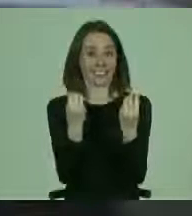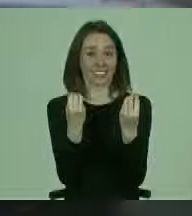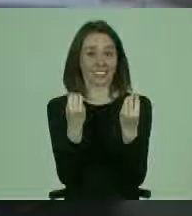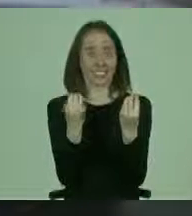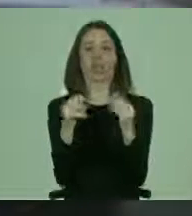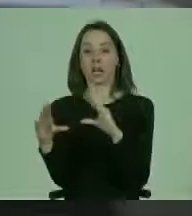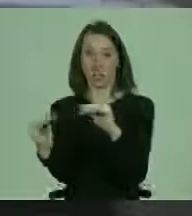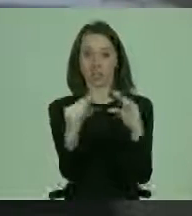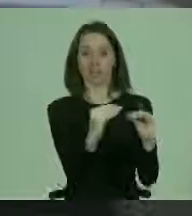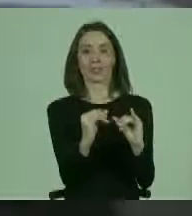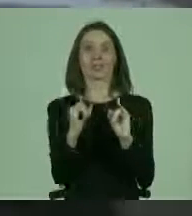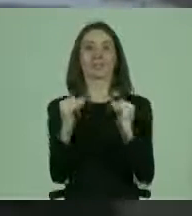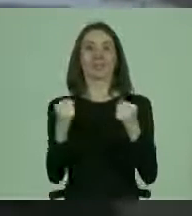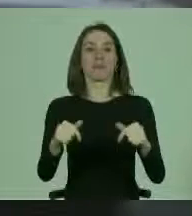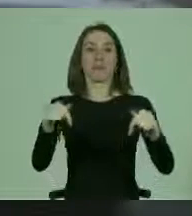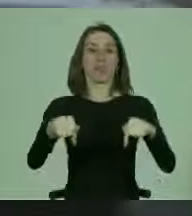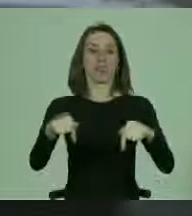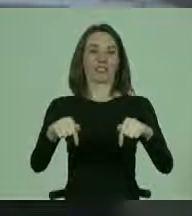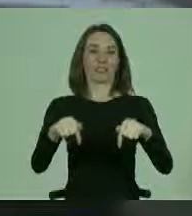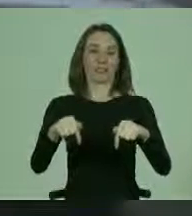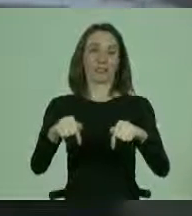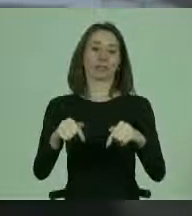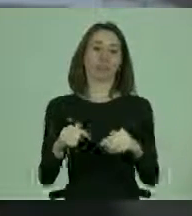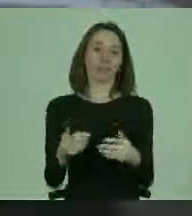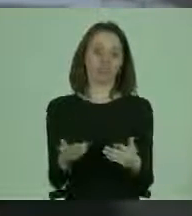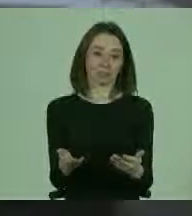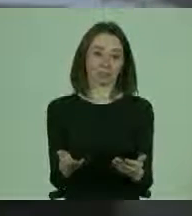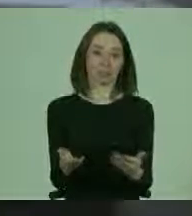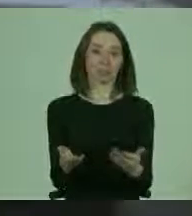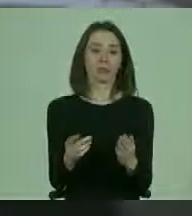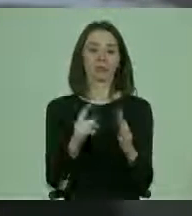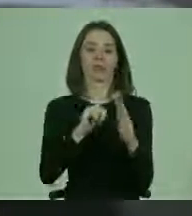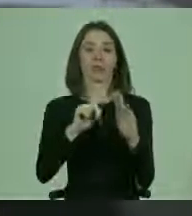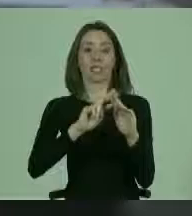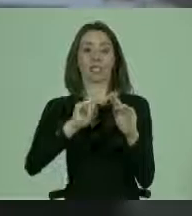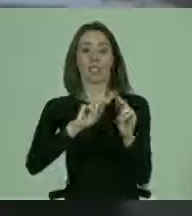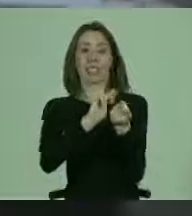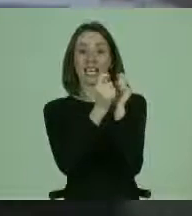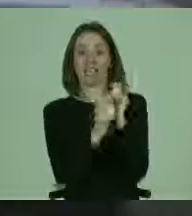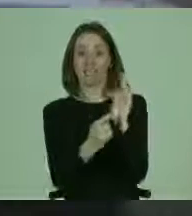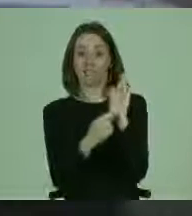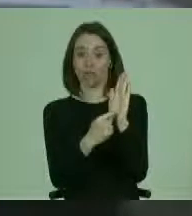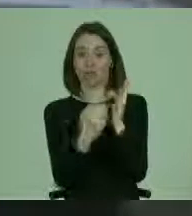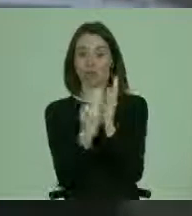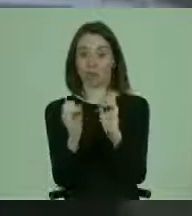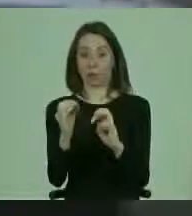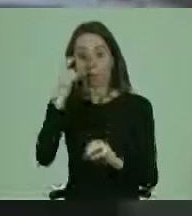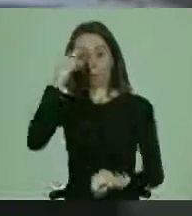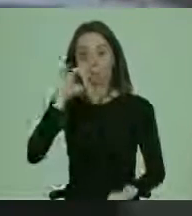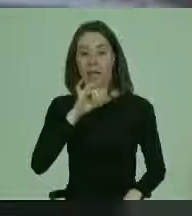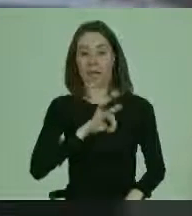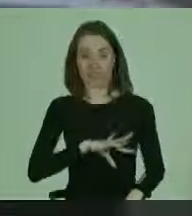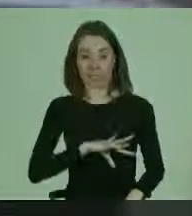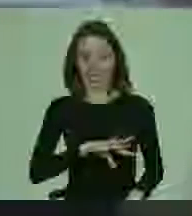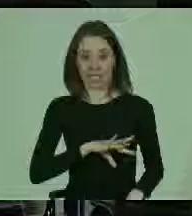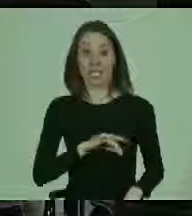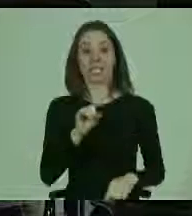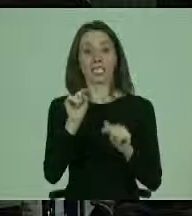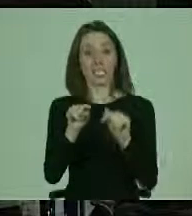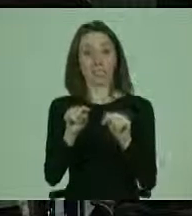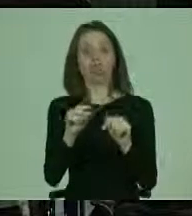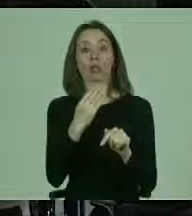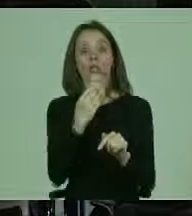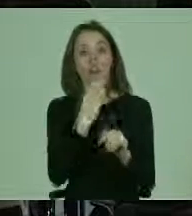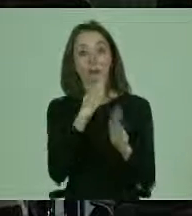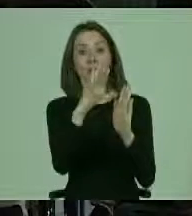podamos estar hablando de esto y que desde luego en la reforma educativa planteada para Chile, esto también va